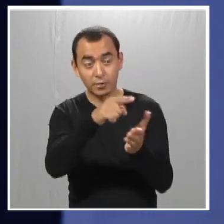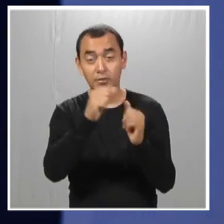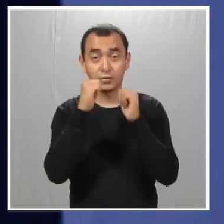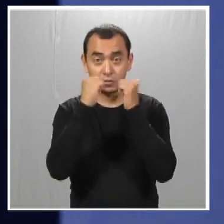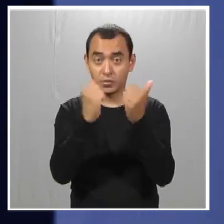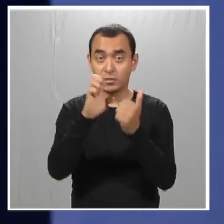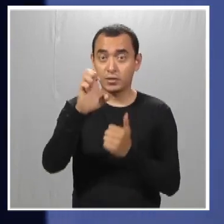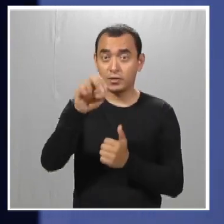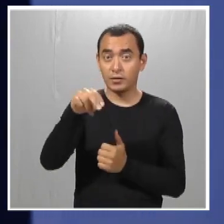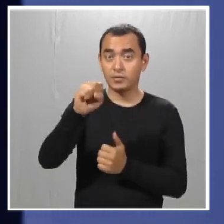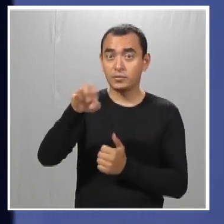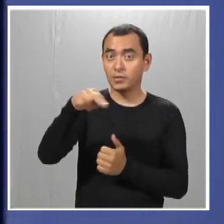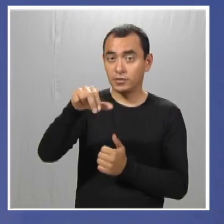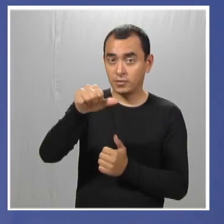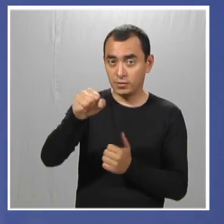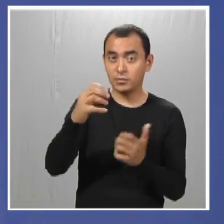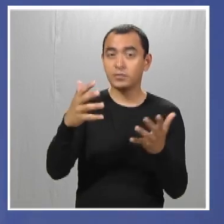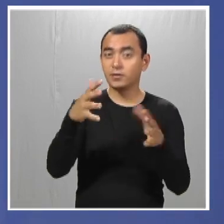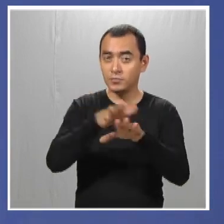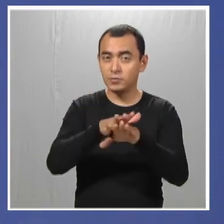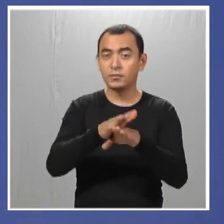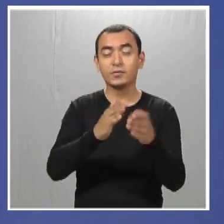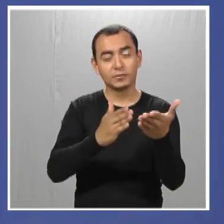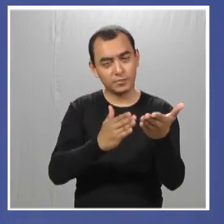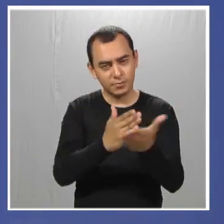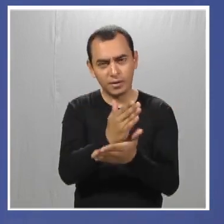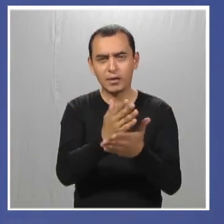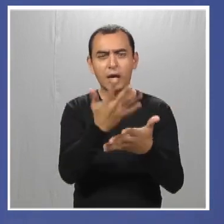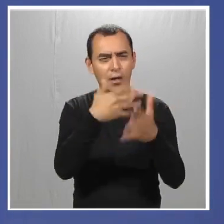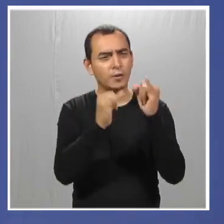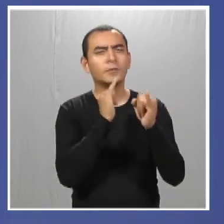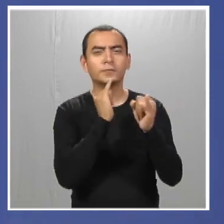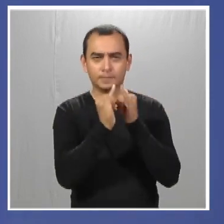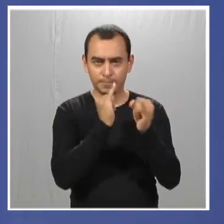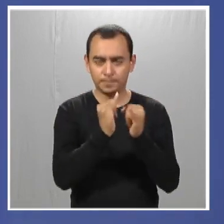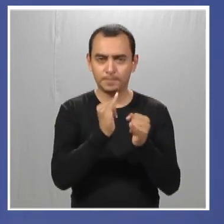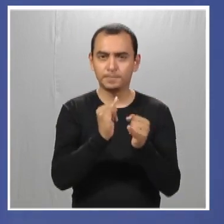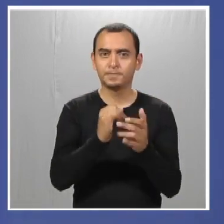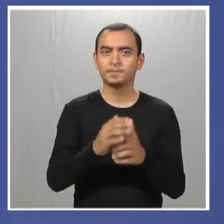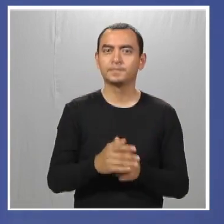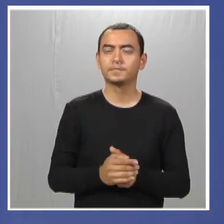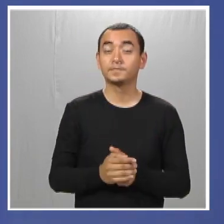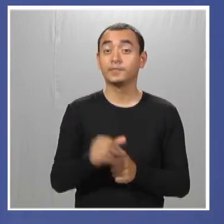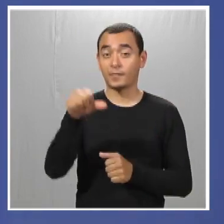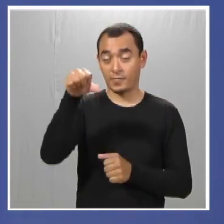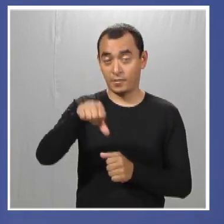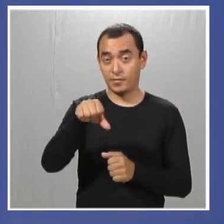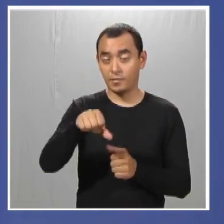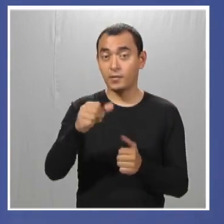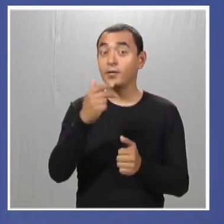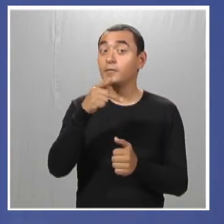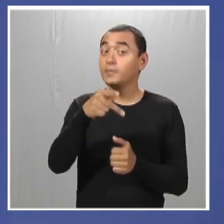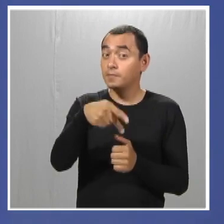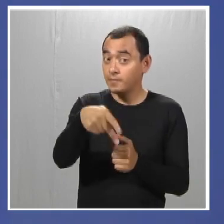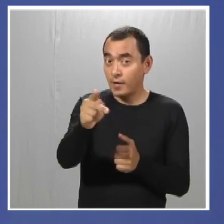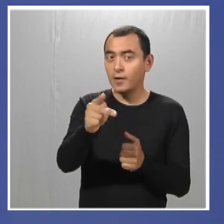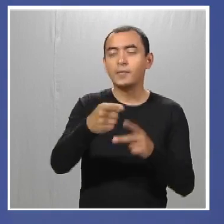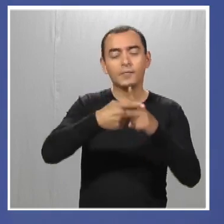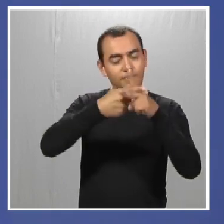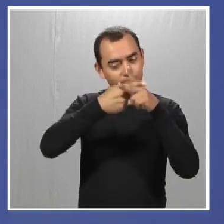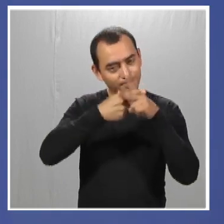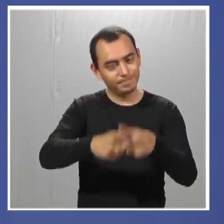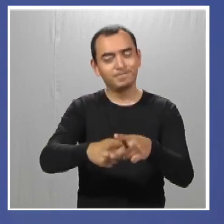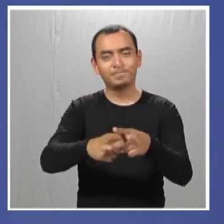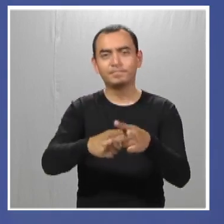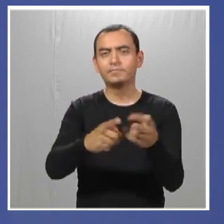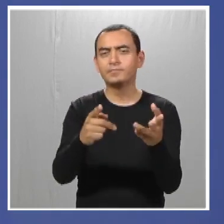la Asociación Civil en Señas, Inclusión y Accesibilidad por estar como intérpretes de la lengua de señas mexicana a quien somos todos. Pero, pues